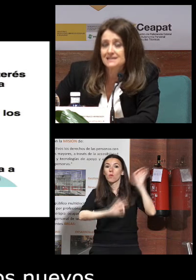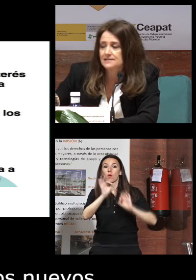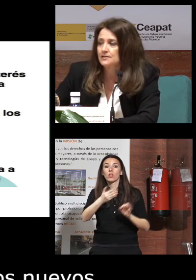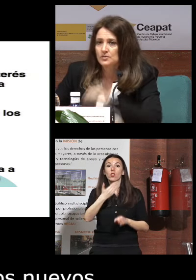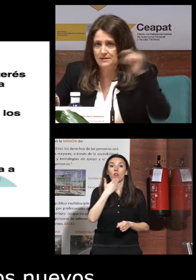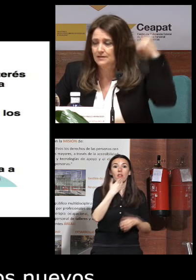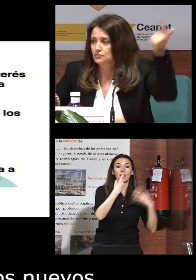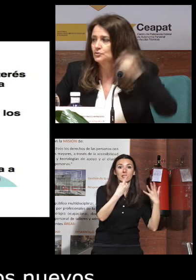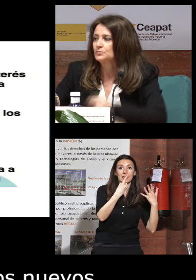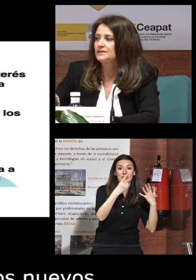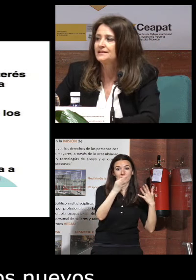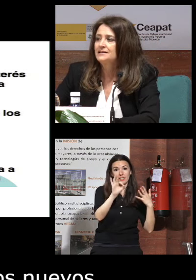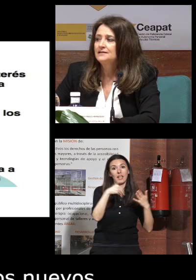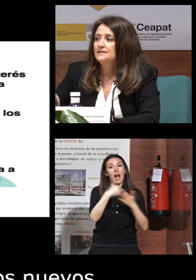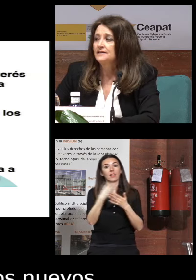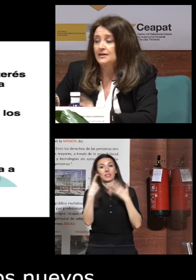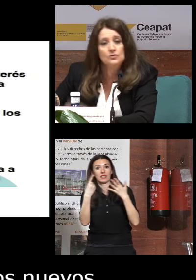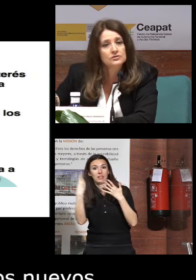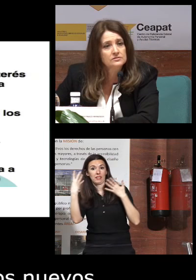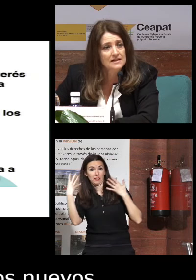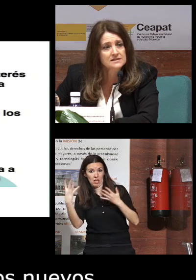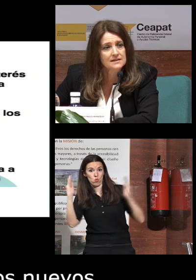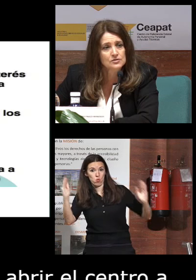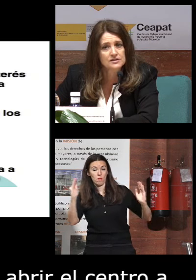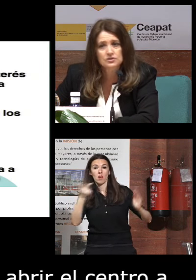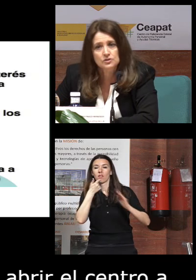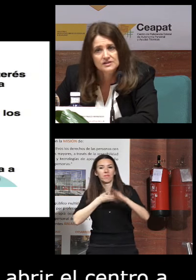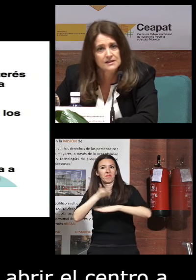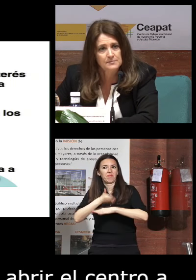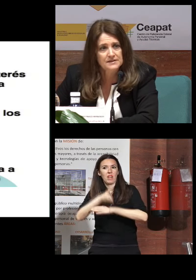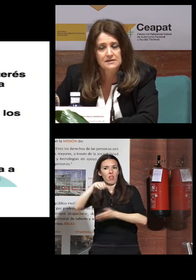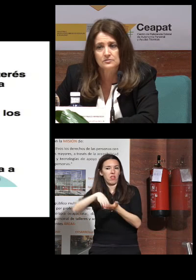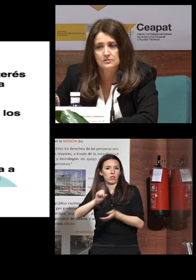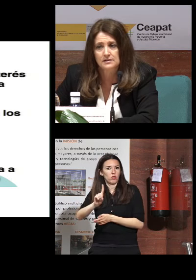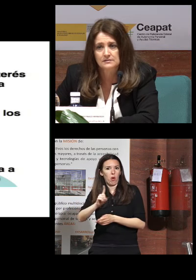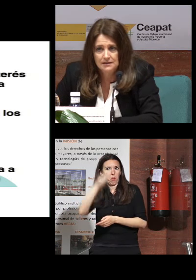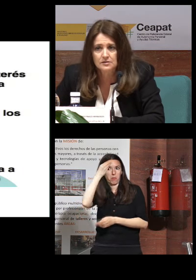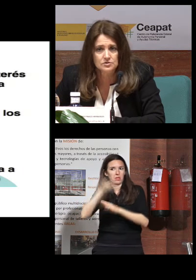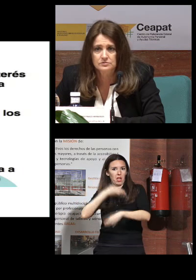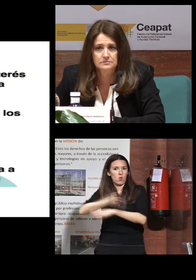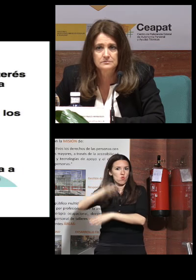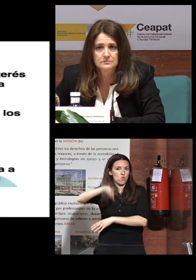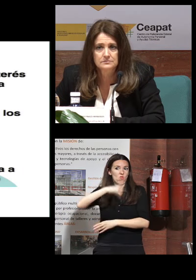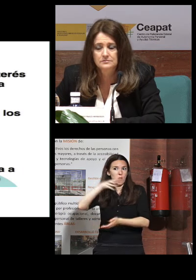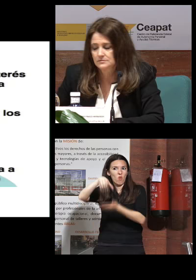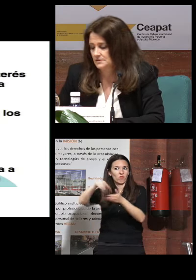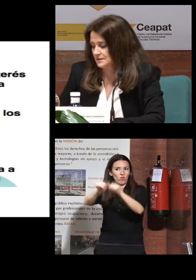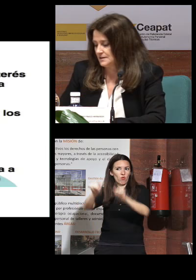60 a 69 ya el otro grupo de edad dice que no asisten a los centros y no tienen pensado ir tal y como son